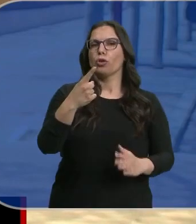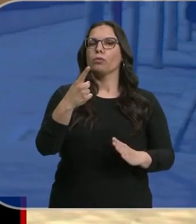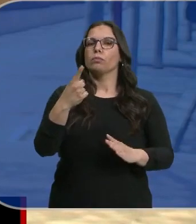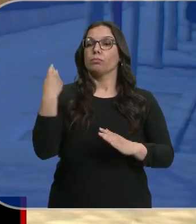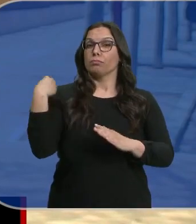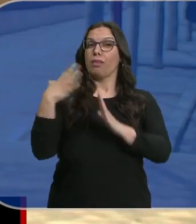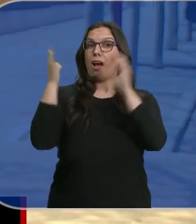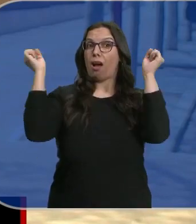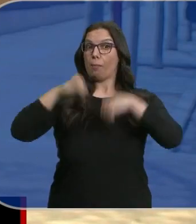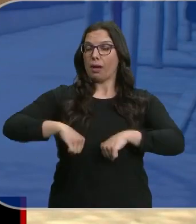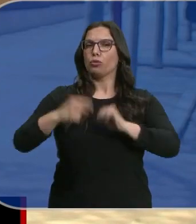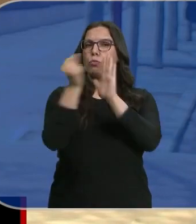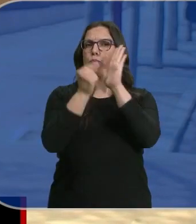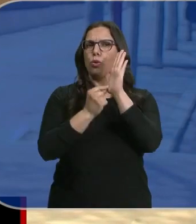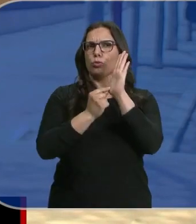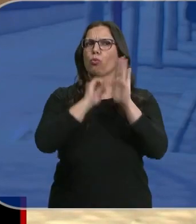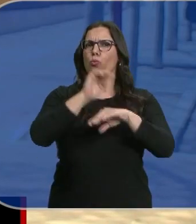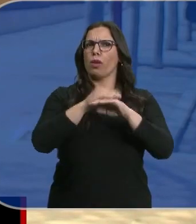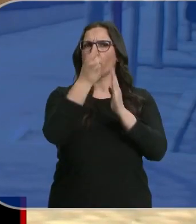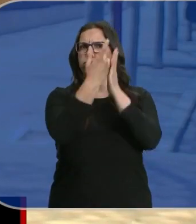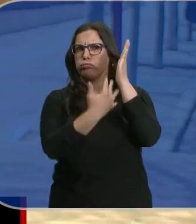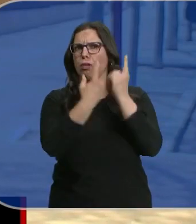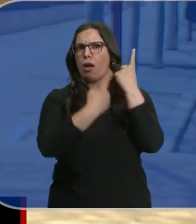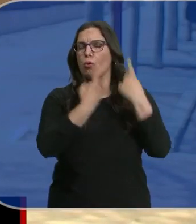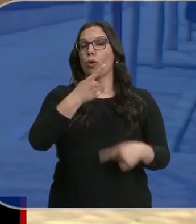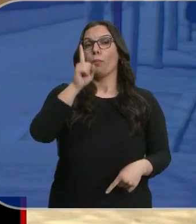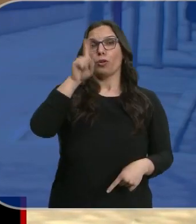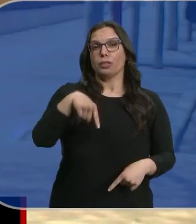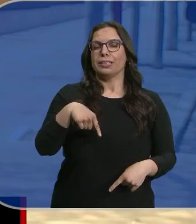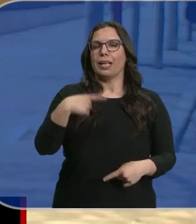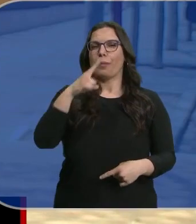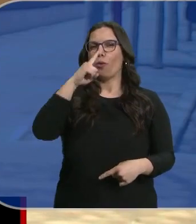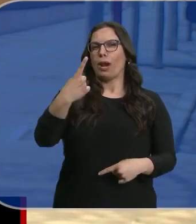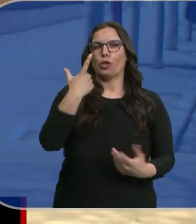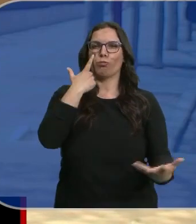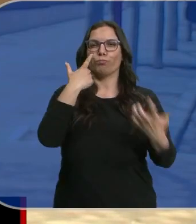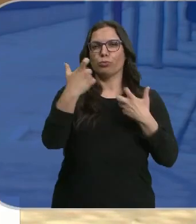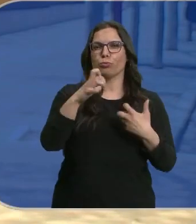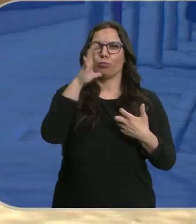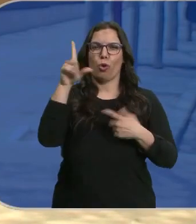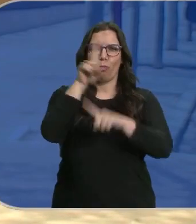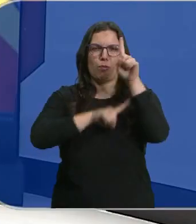puntos, ya que el pacto que firmaron ambos partidos, pero también ha sido un año marcado por la polémica.